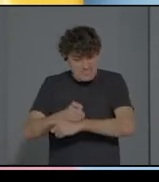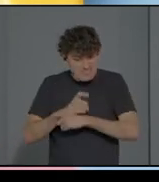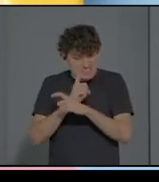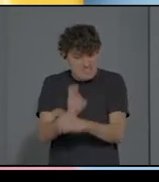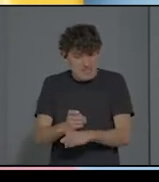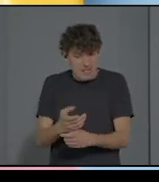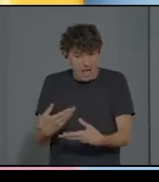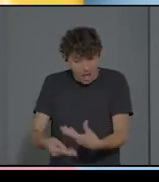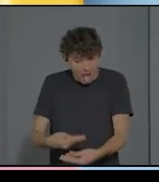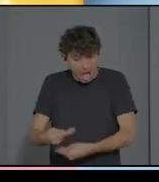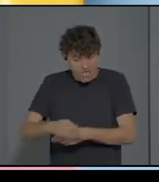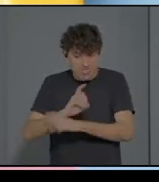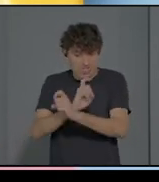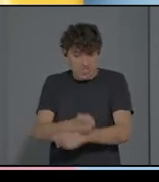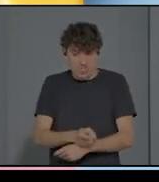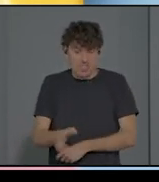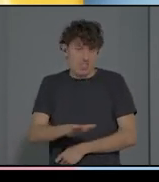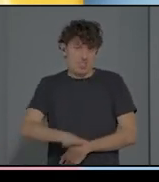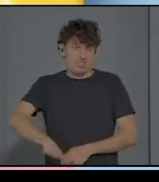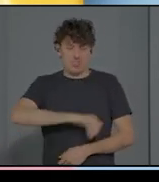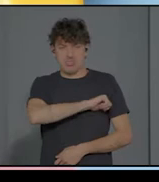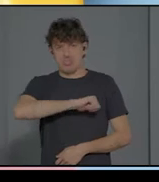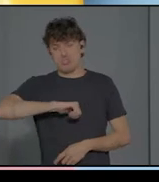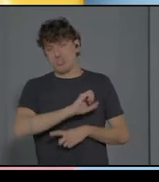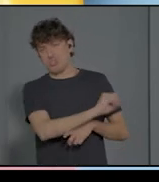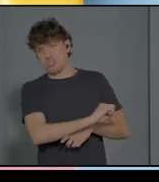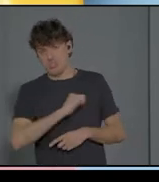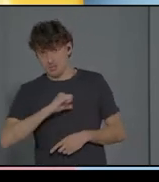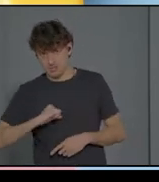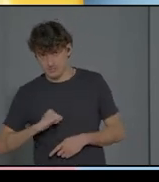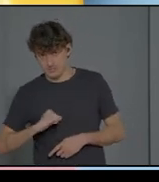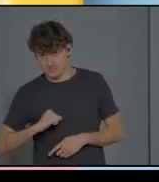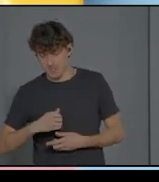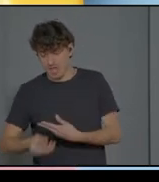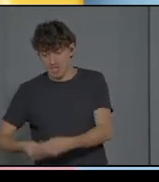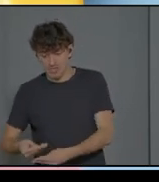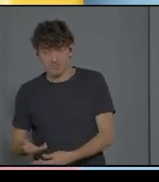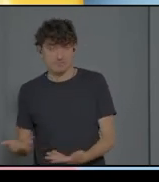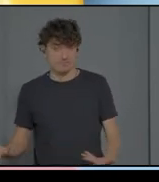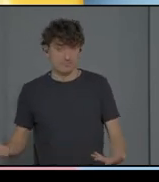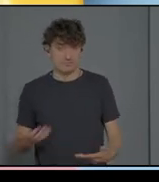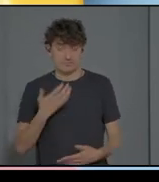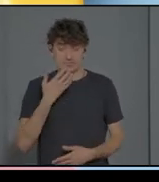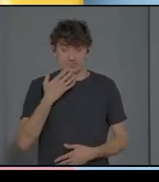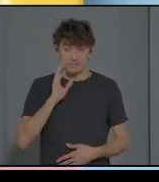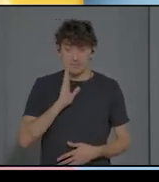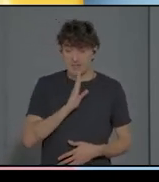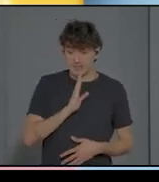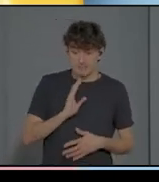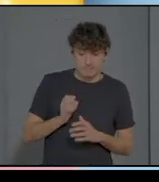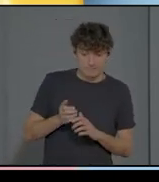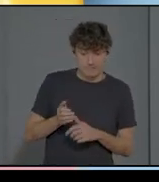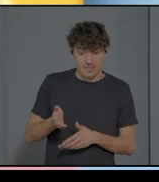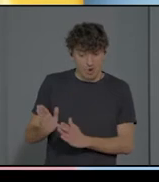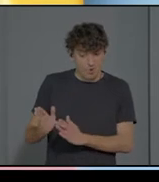tanto, si la madre empieza a hacer, a imitar lo que está haciendo el niño, es decir, ella tiene